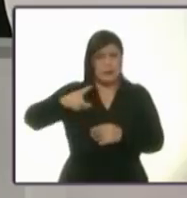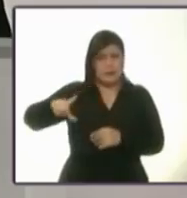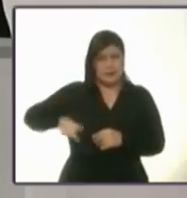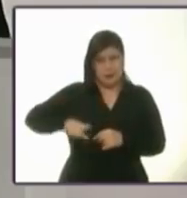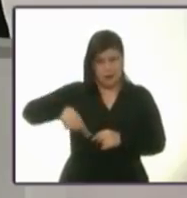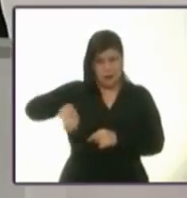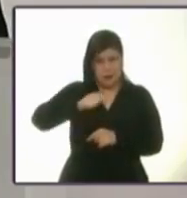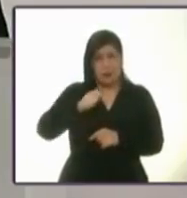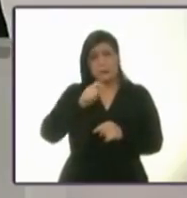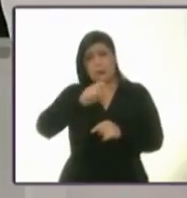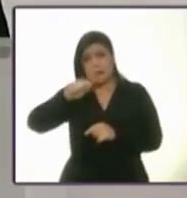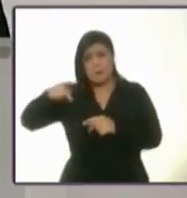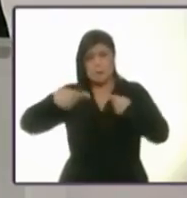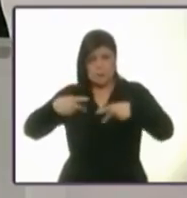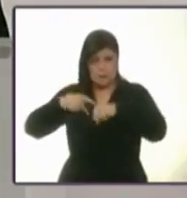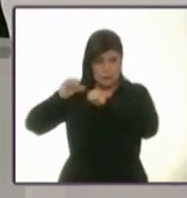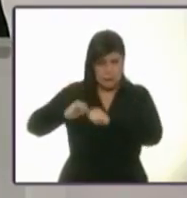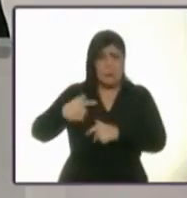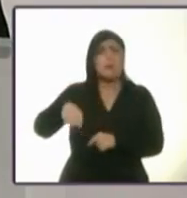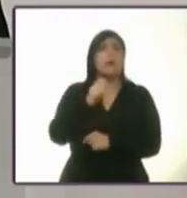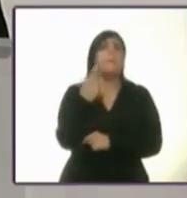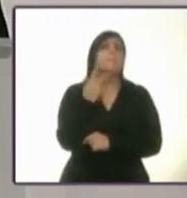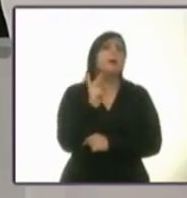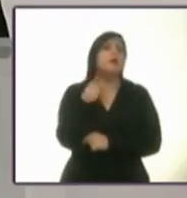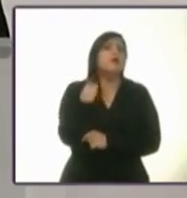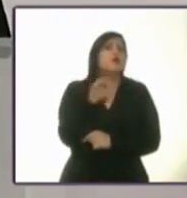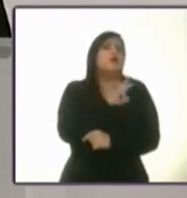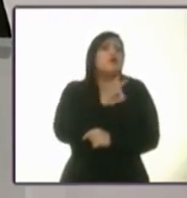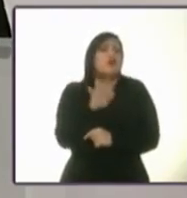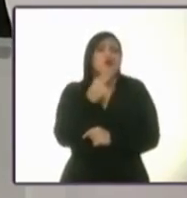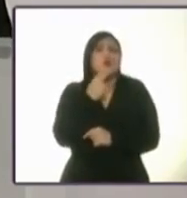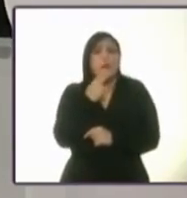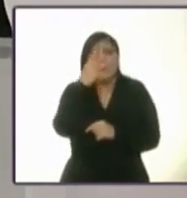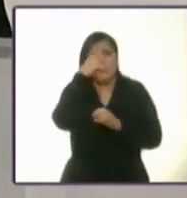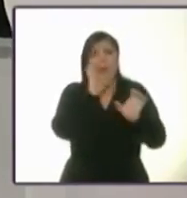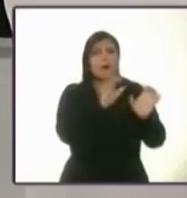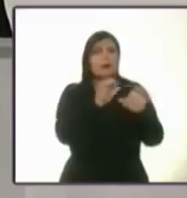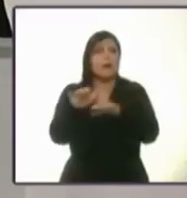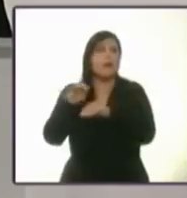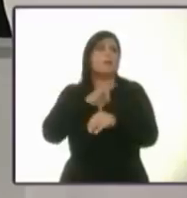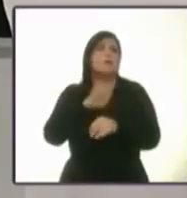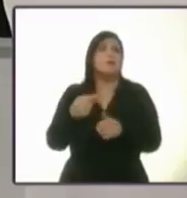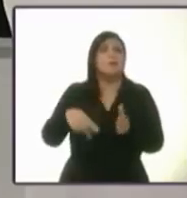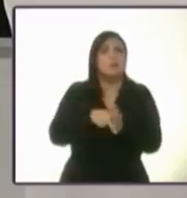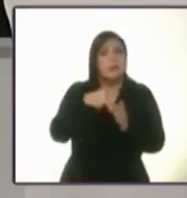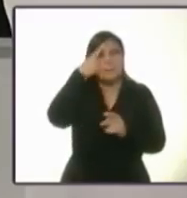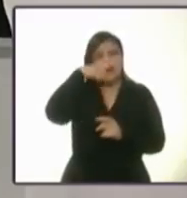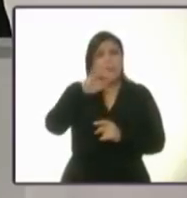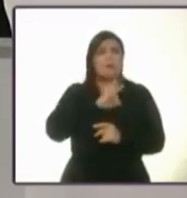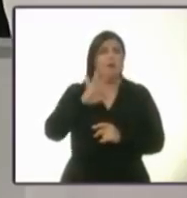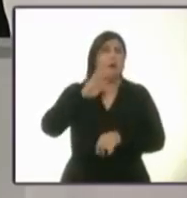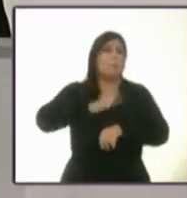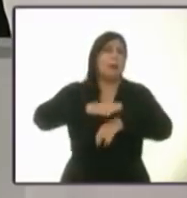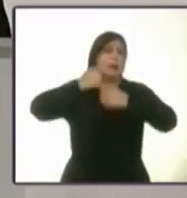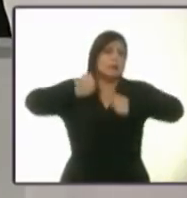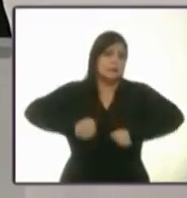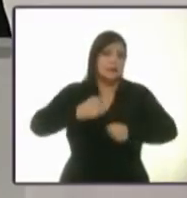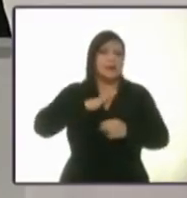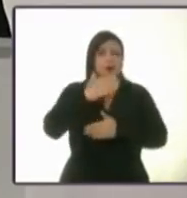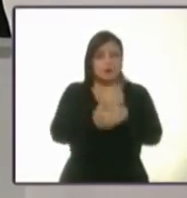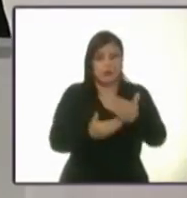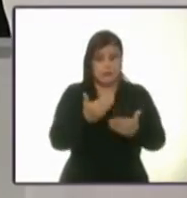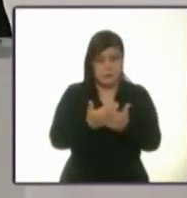Sin embargo, ¿qué esquema de contratación utilizaría usted para garantizar la calidad del servicio